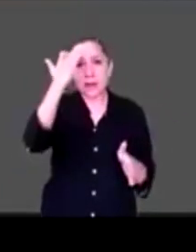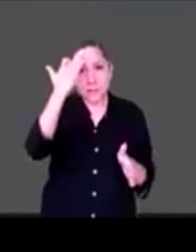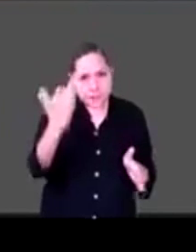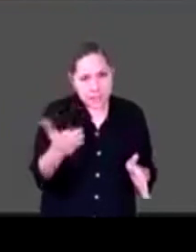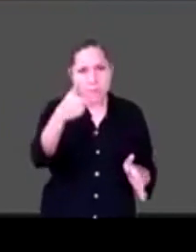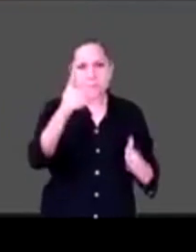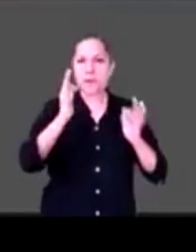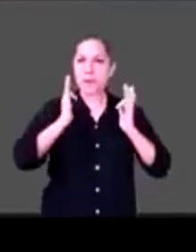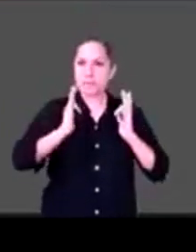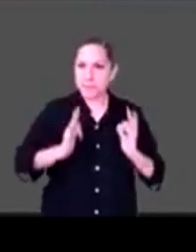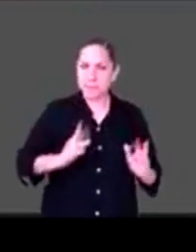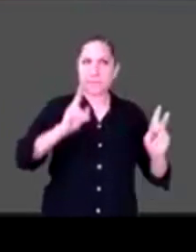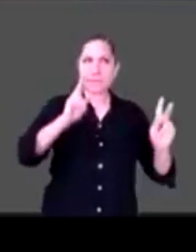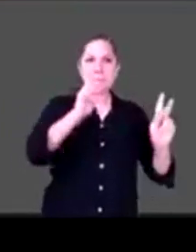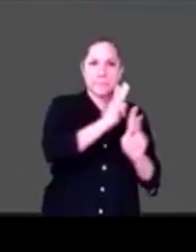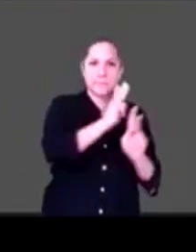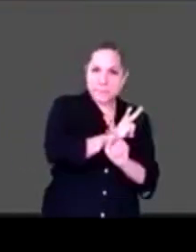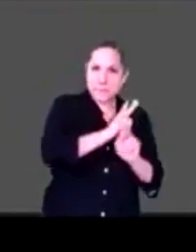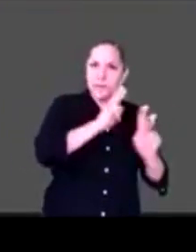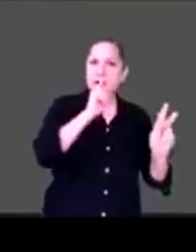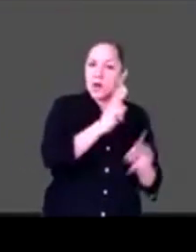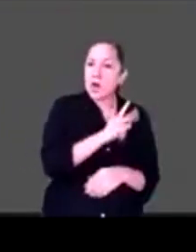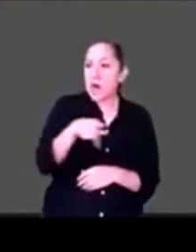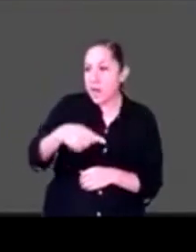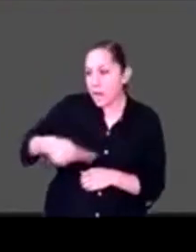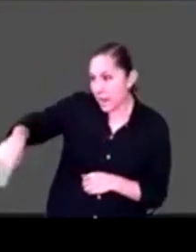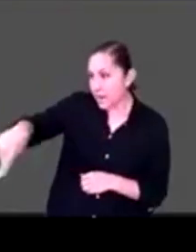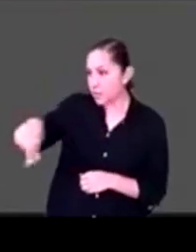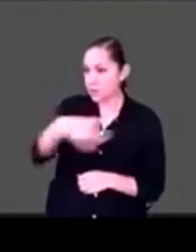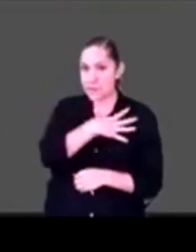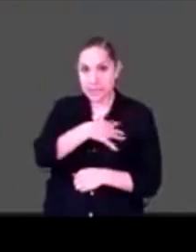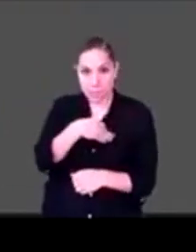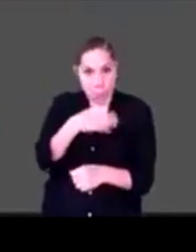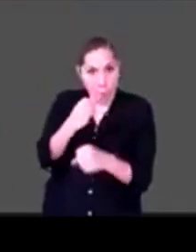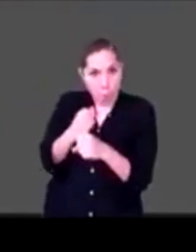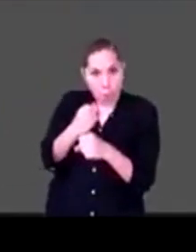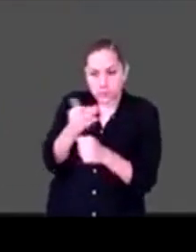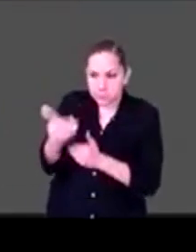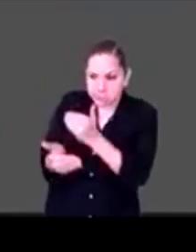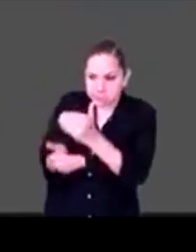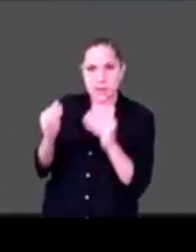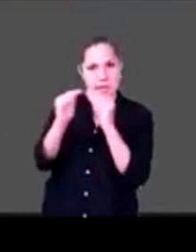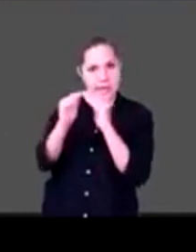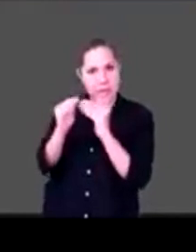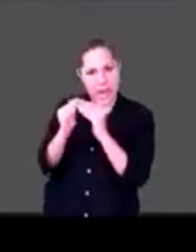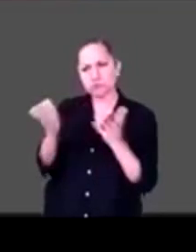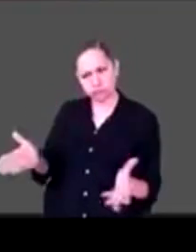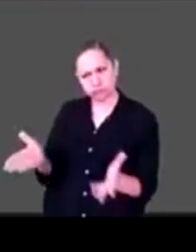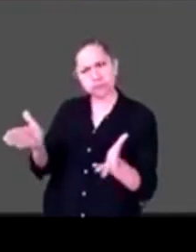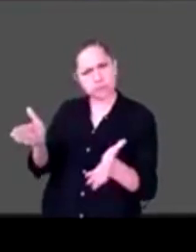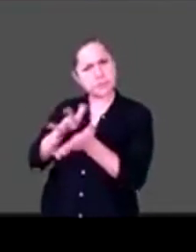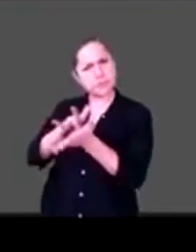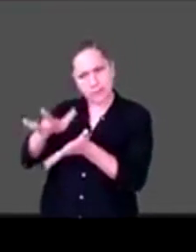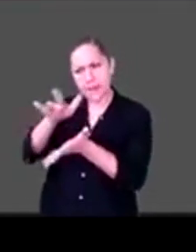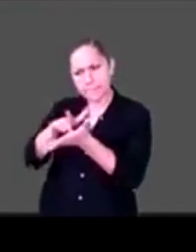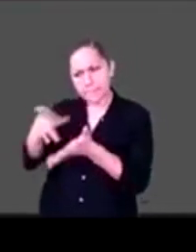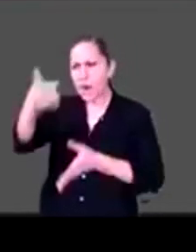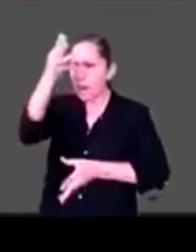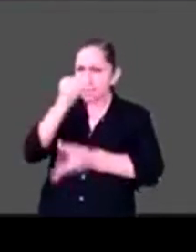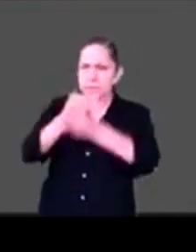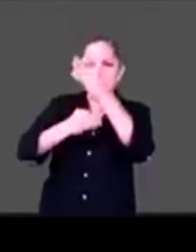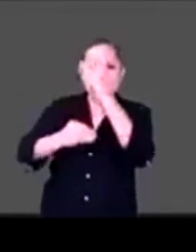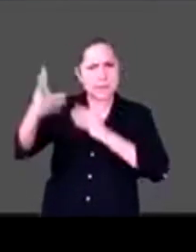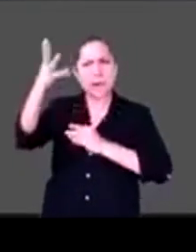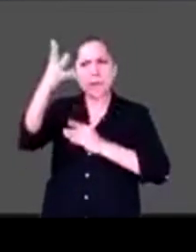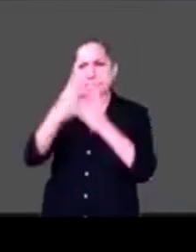muchas cosas que se hacen en casa y aprender de la misma situación que estamos viviendo, así como decía Jorge, de su hijo